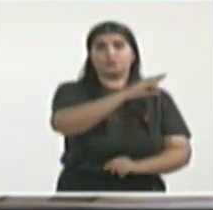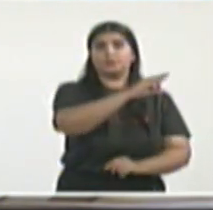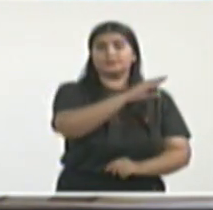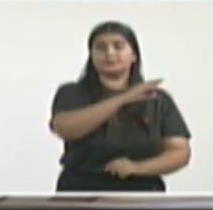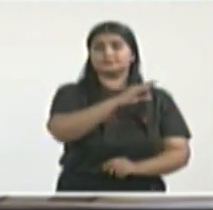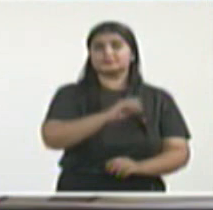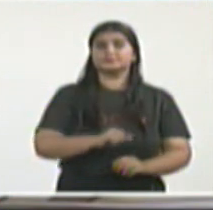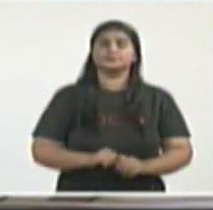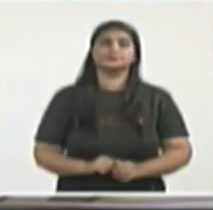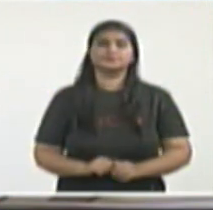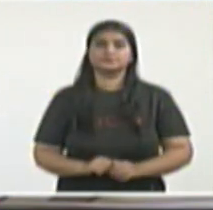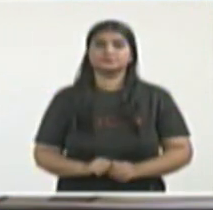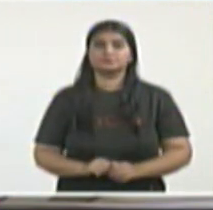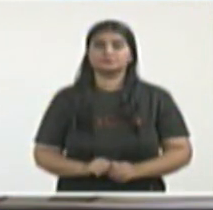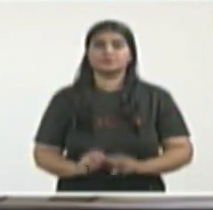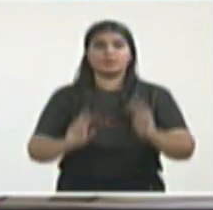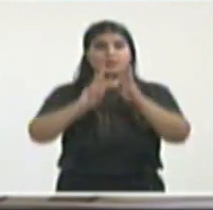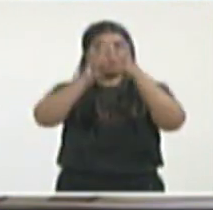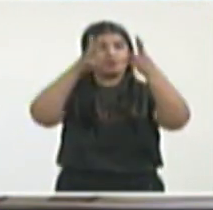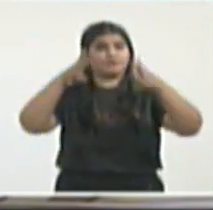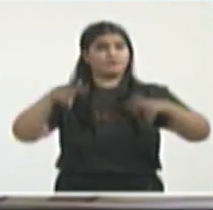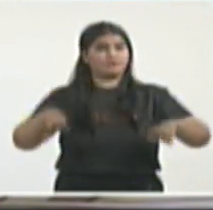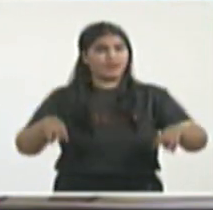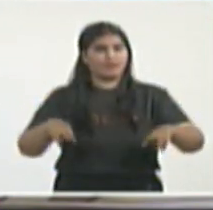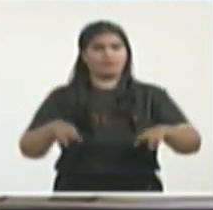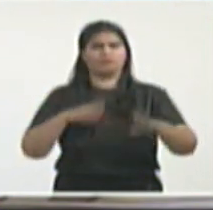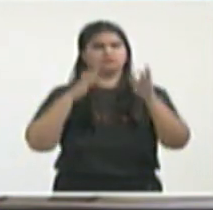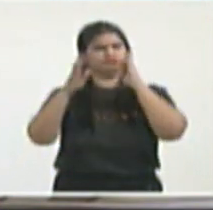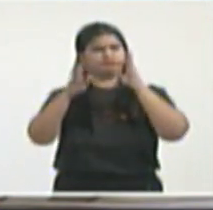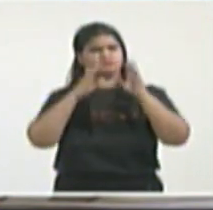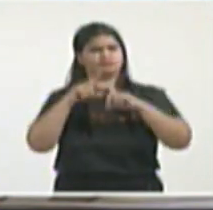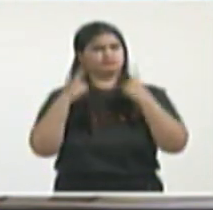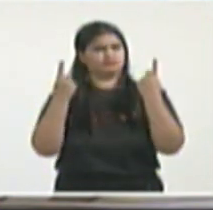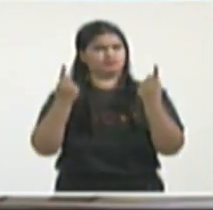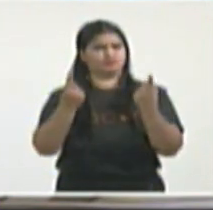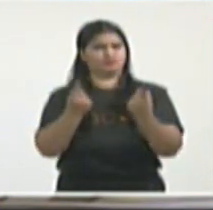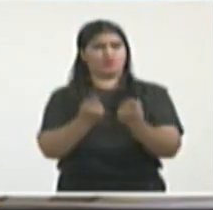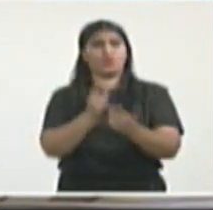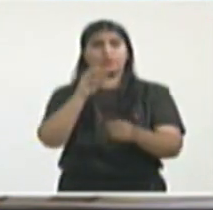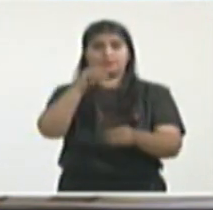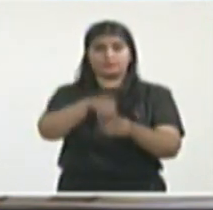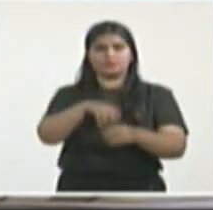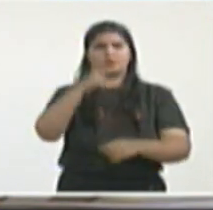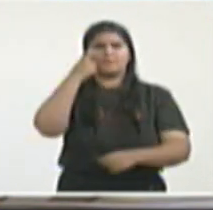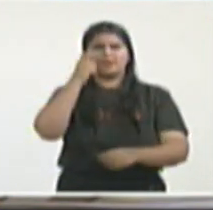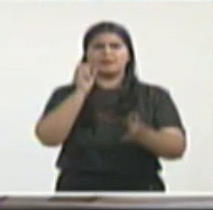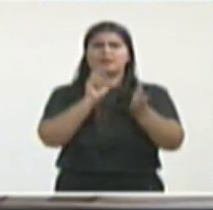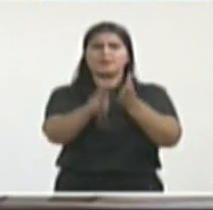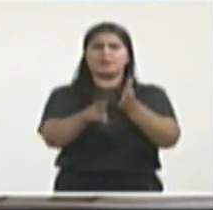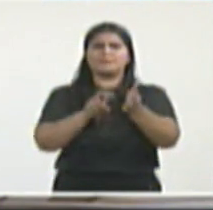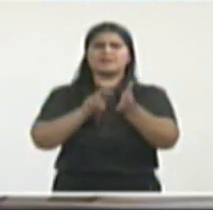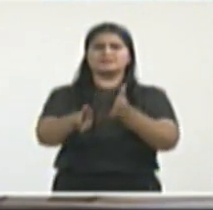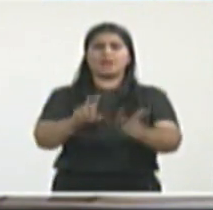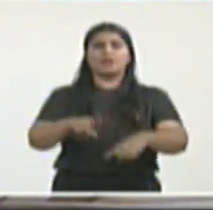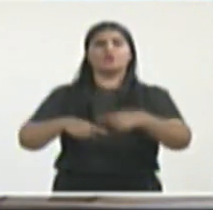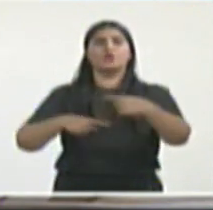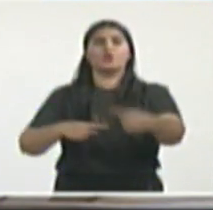impedir que estas acciones se consumaran aun cuando había incluso llamados al magnicidio,